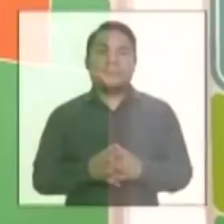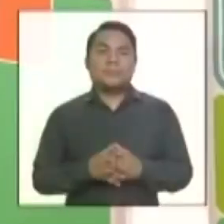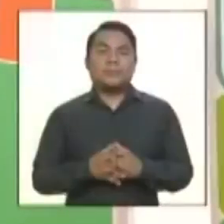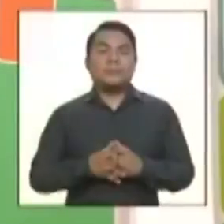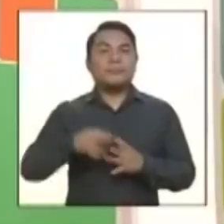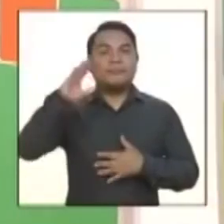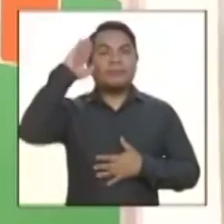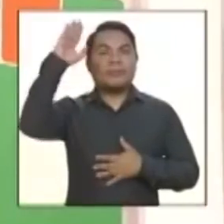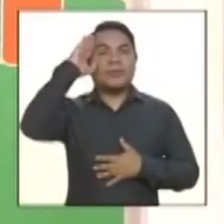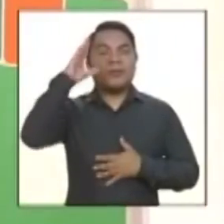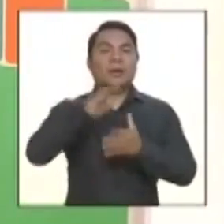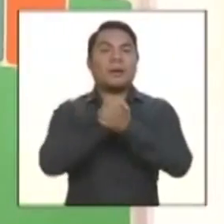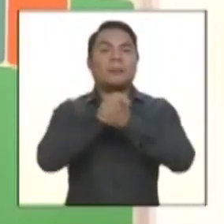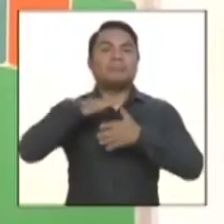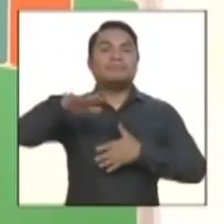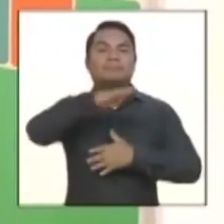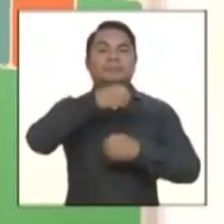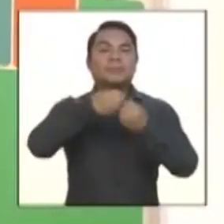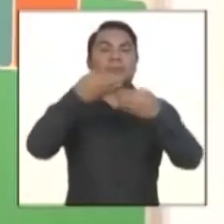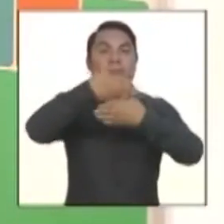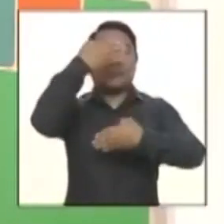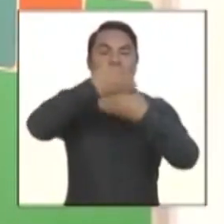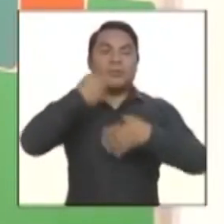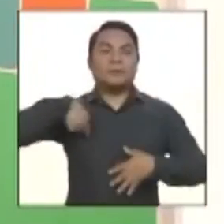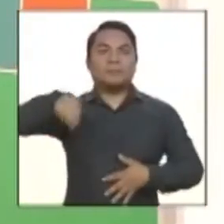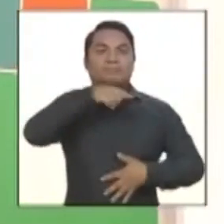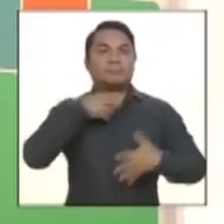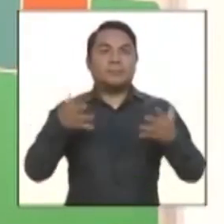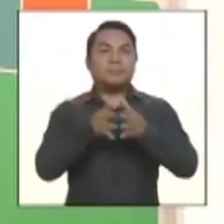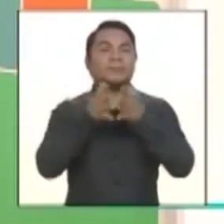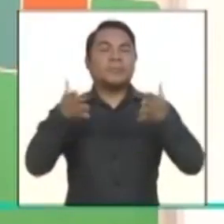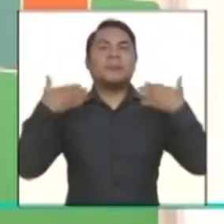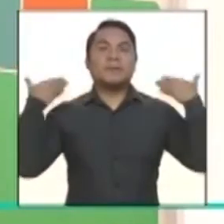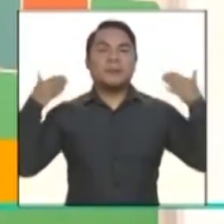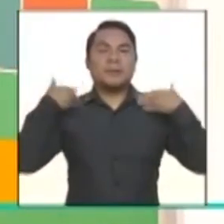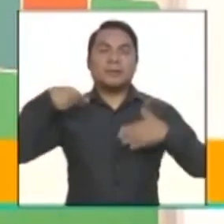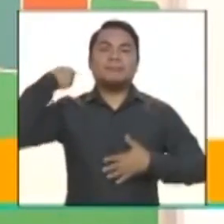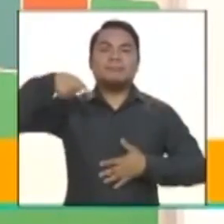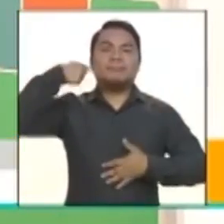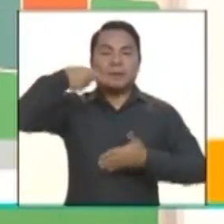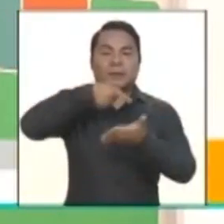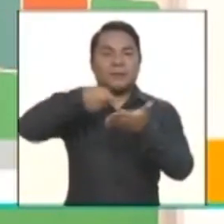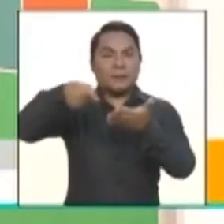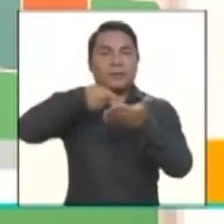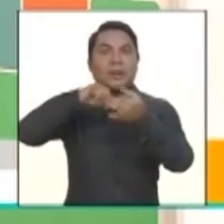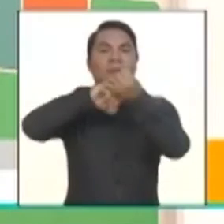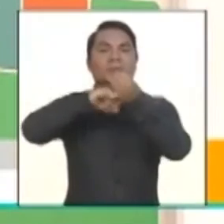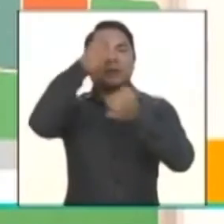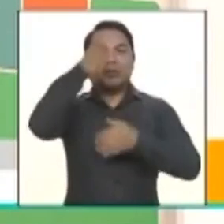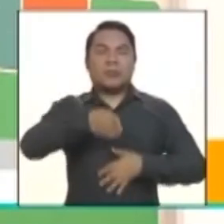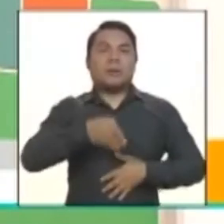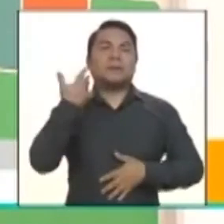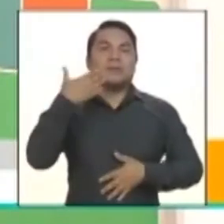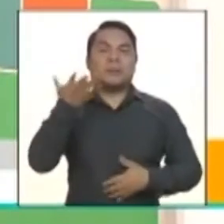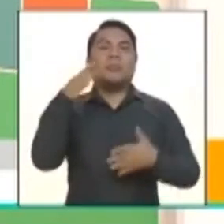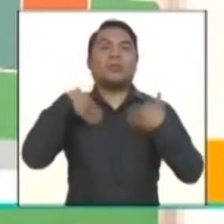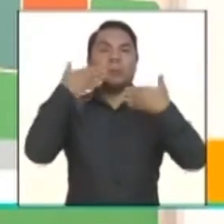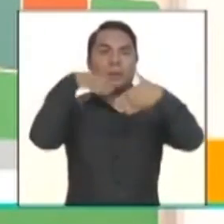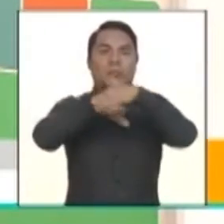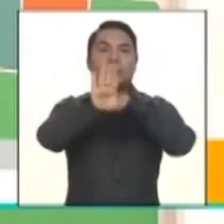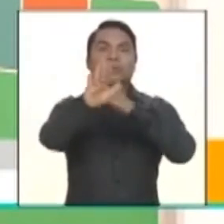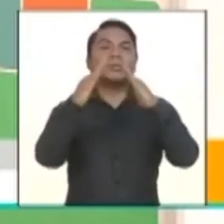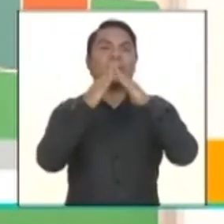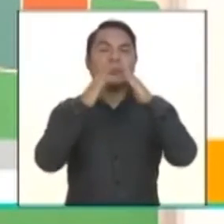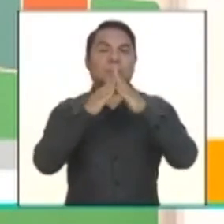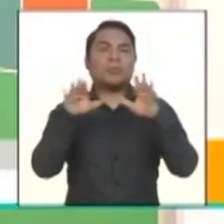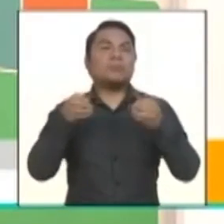Hola amigos de Sin Barreras,¿cómo están? Nosotros muy contentos como cada fin de semana de que ustedes nos dejen ingresar a sus hogares con